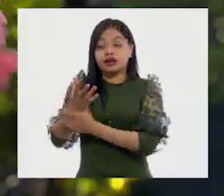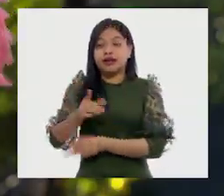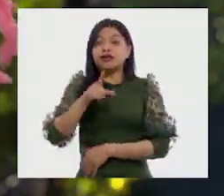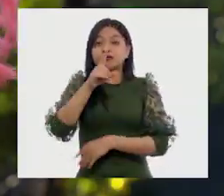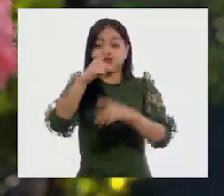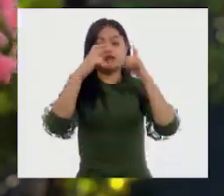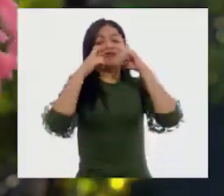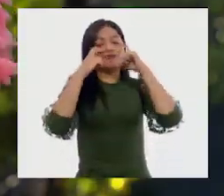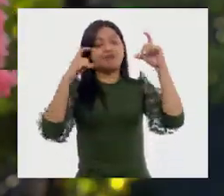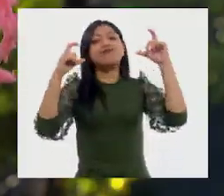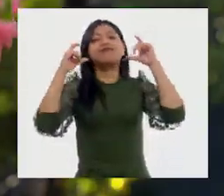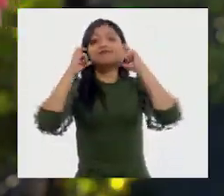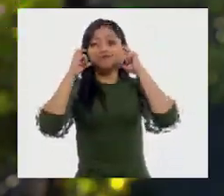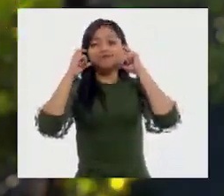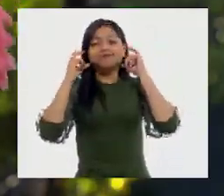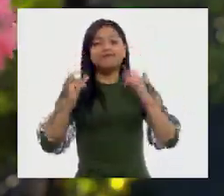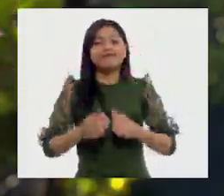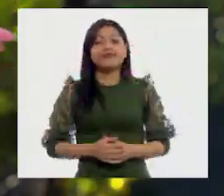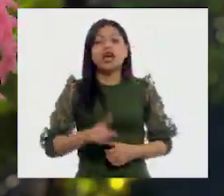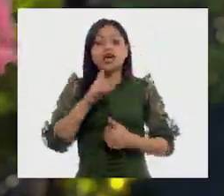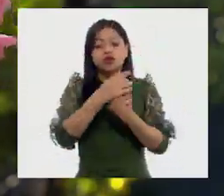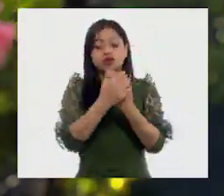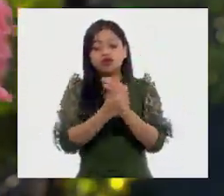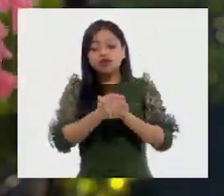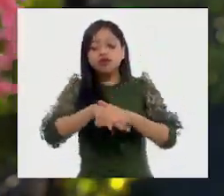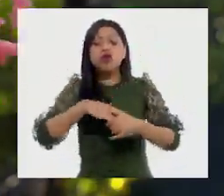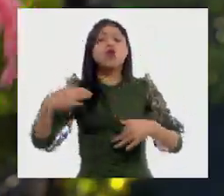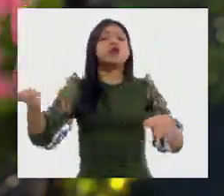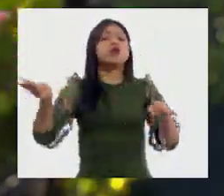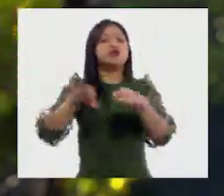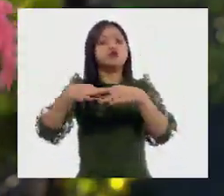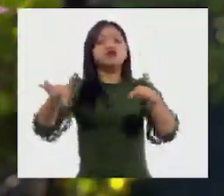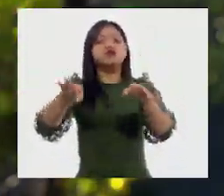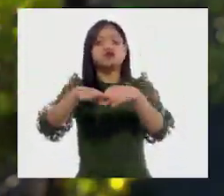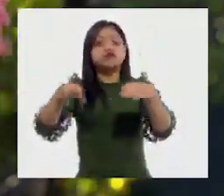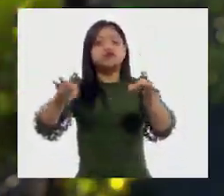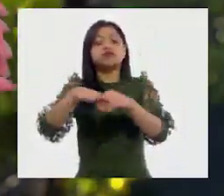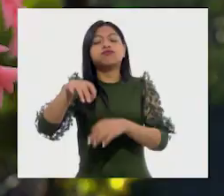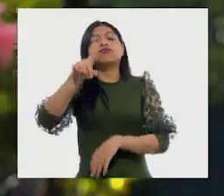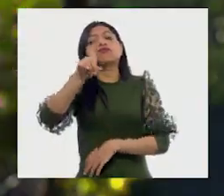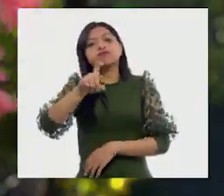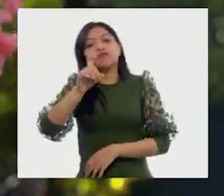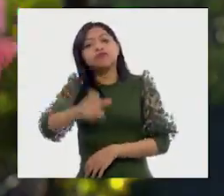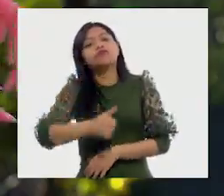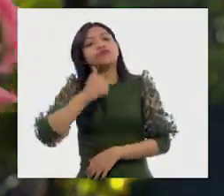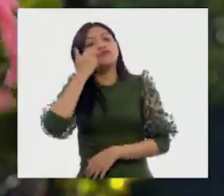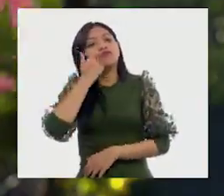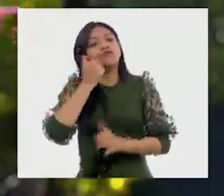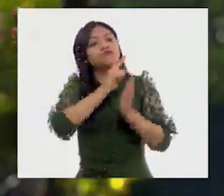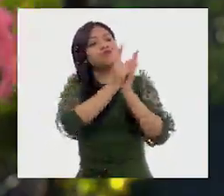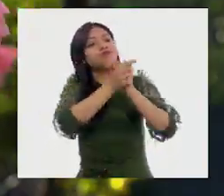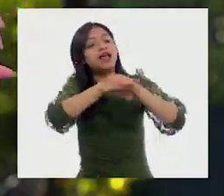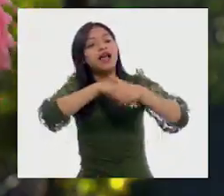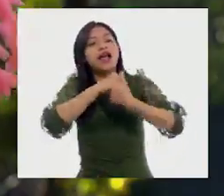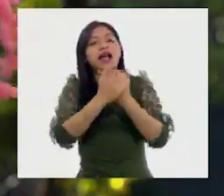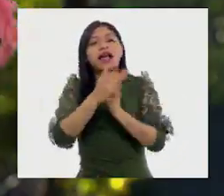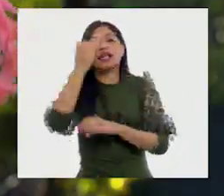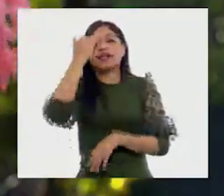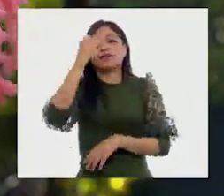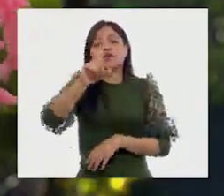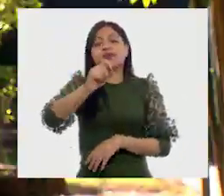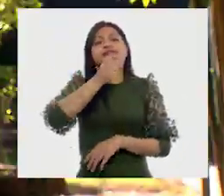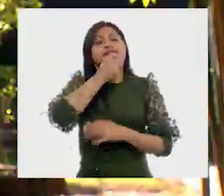utiliza el cubrebocas. Lava tus manos frecuentemente con agua y jabón durante 20